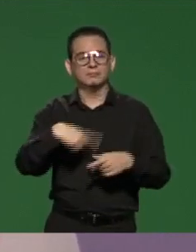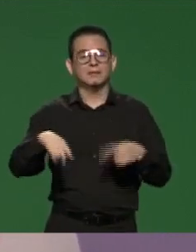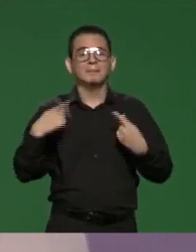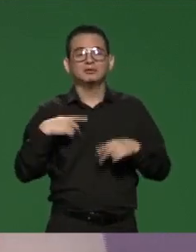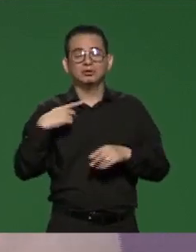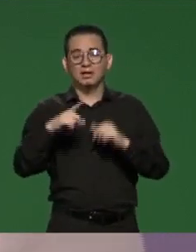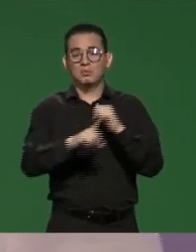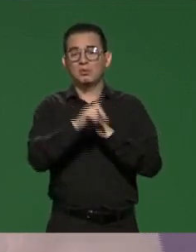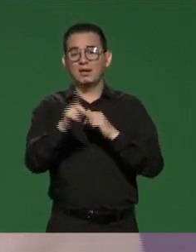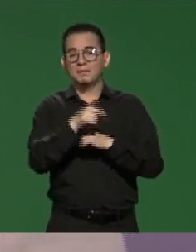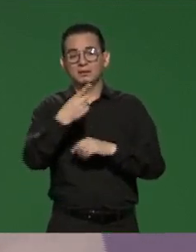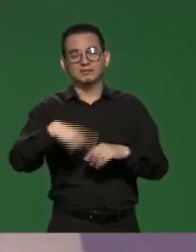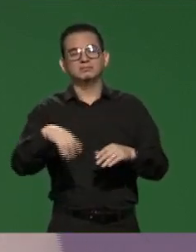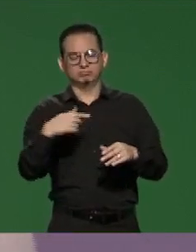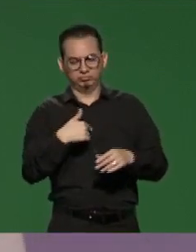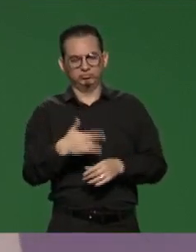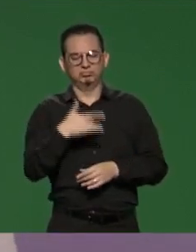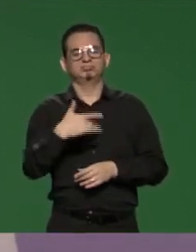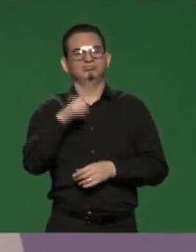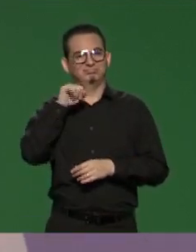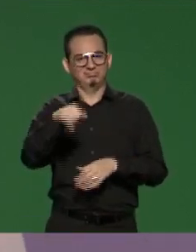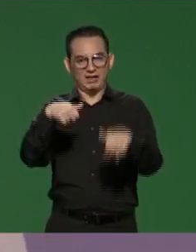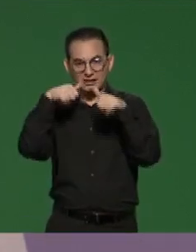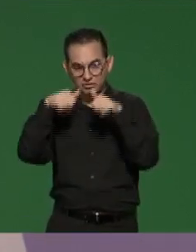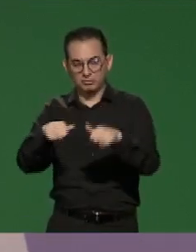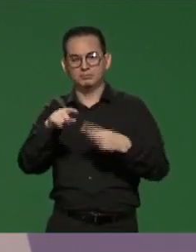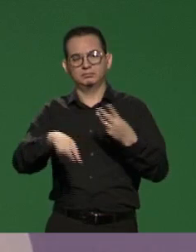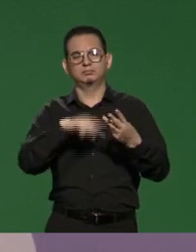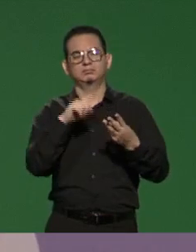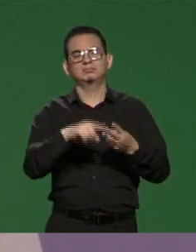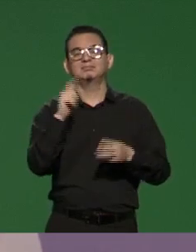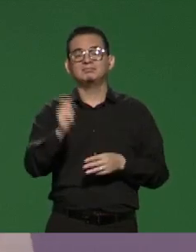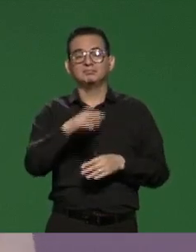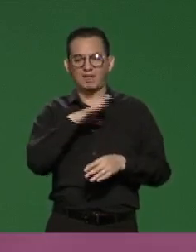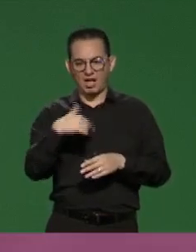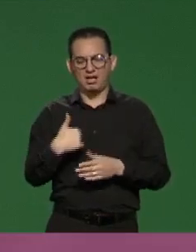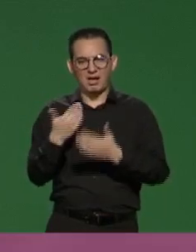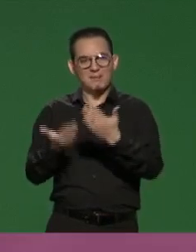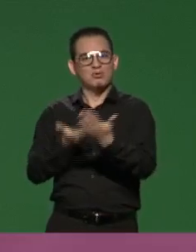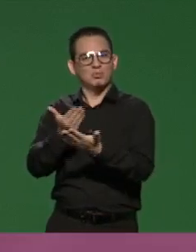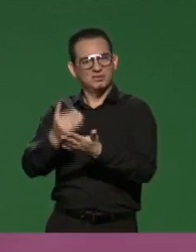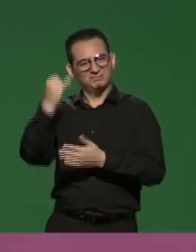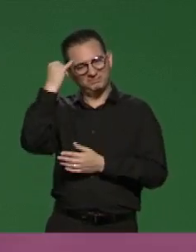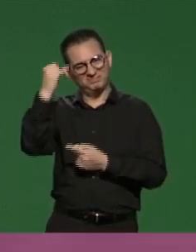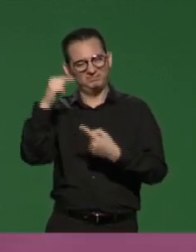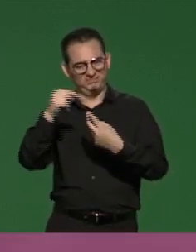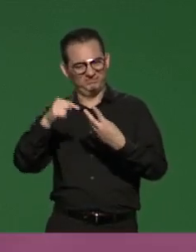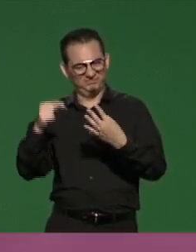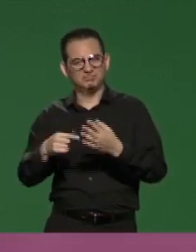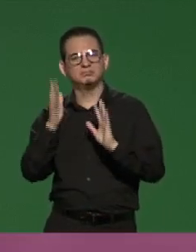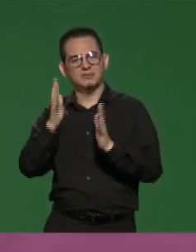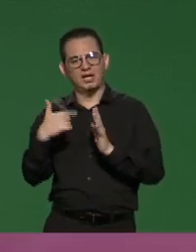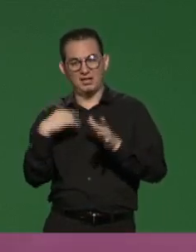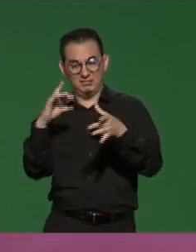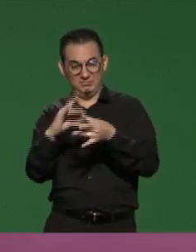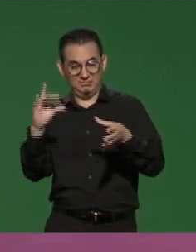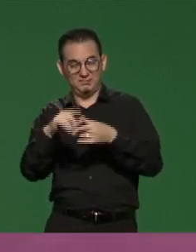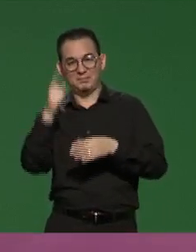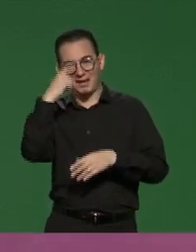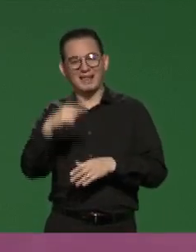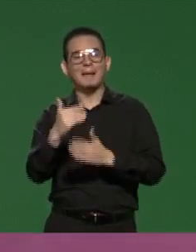de la violencia. Queremos mecanismos también contra la corrupción, todos estos casos que hemos venido hablando.